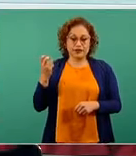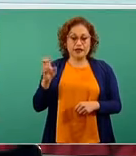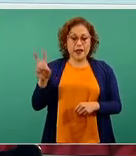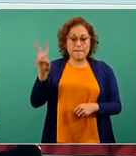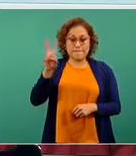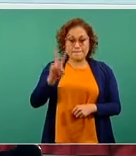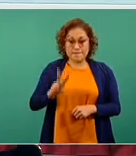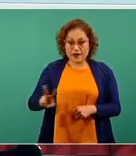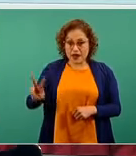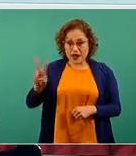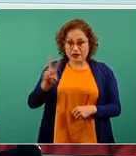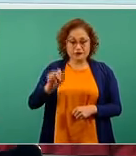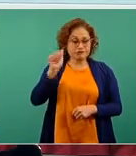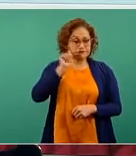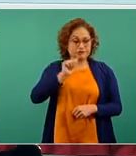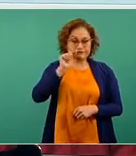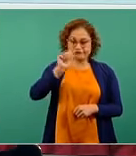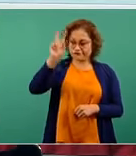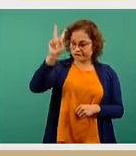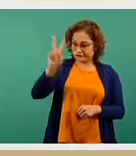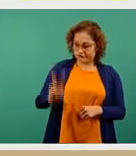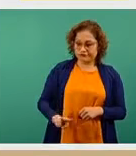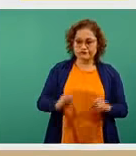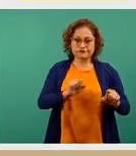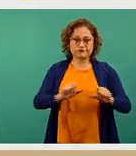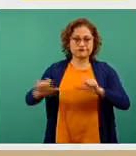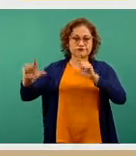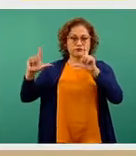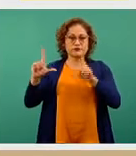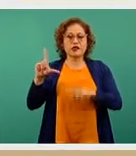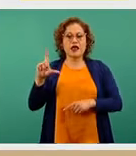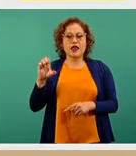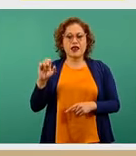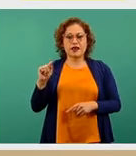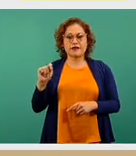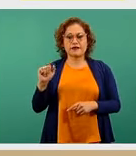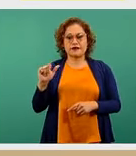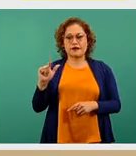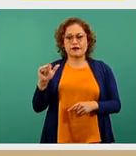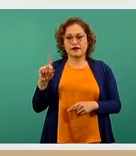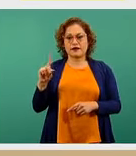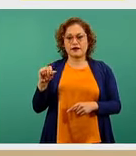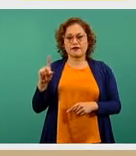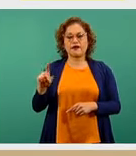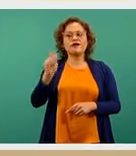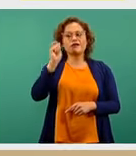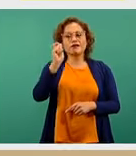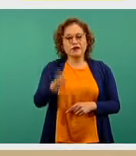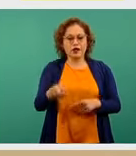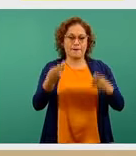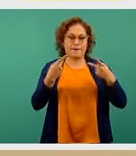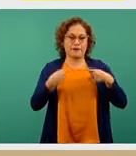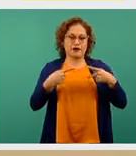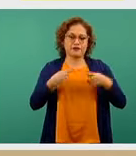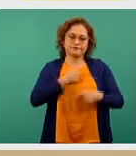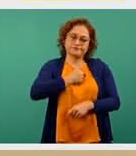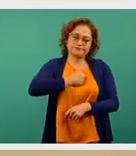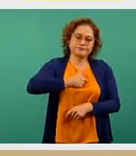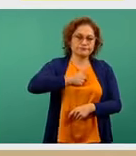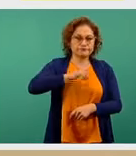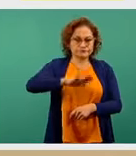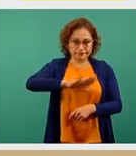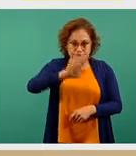precisamente la letalidad, es decir, la proporción de personas que lamentablemente fallecen si